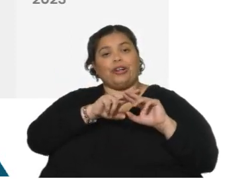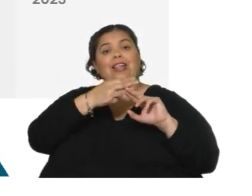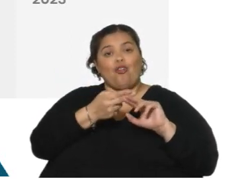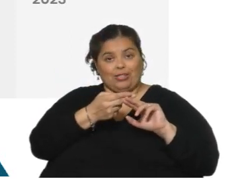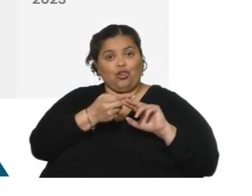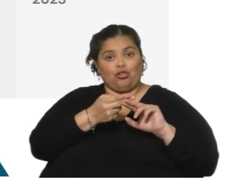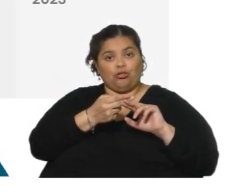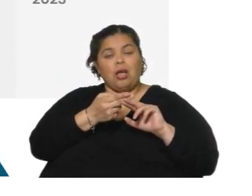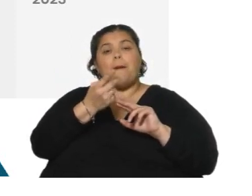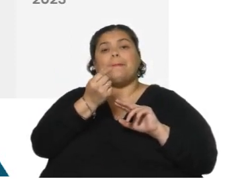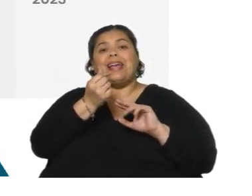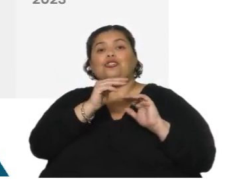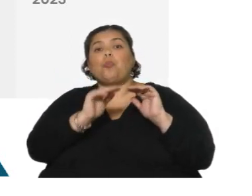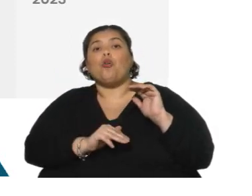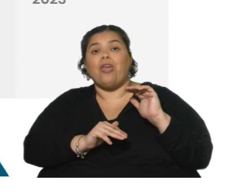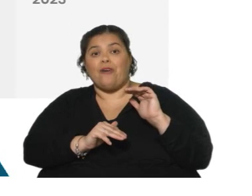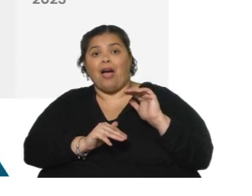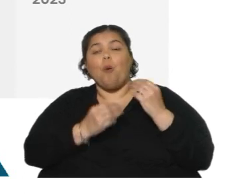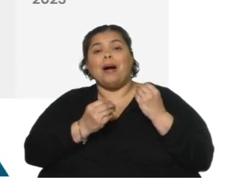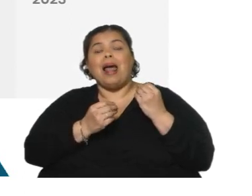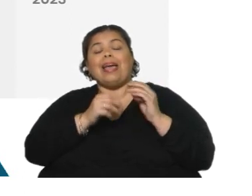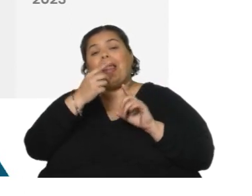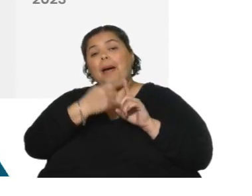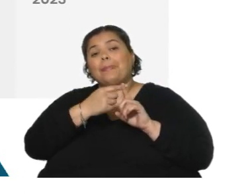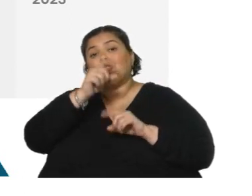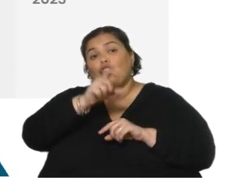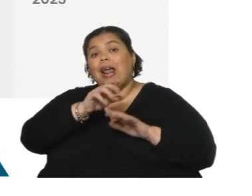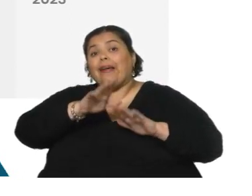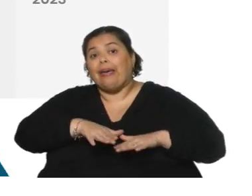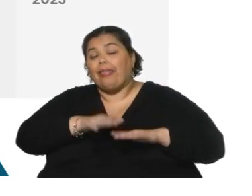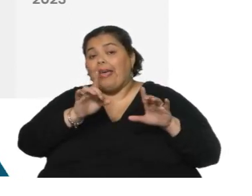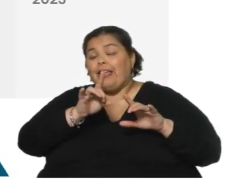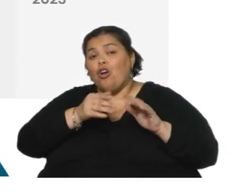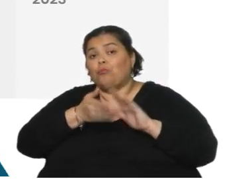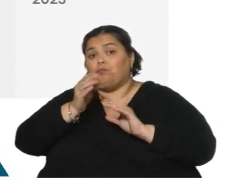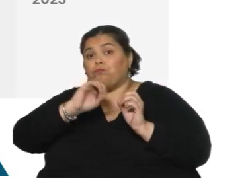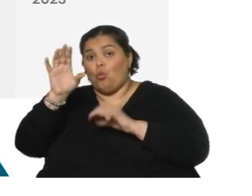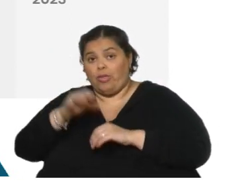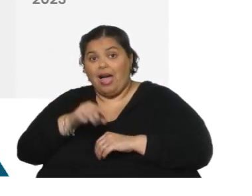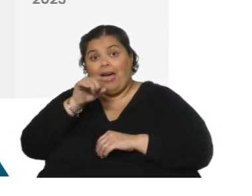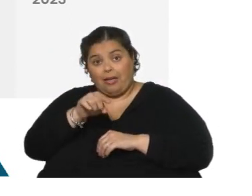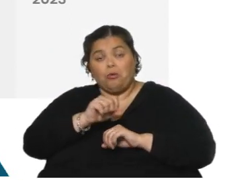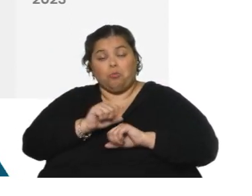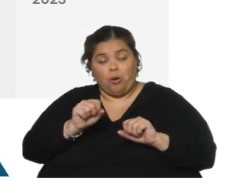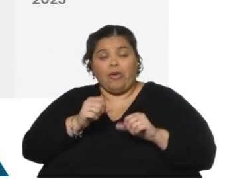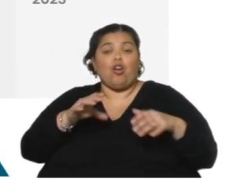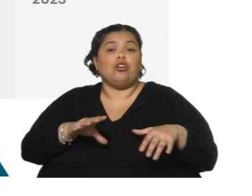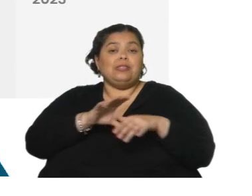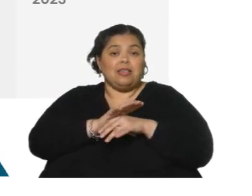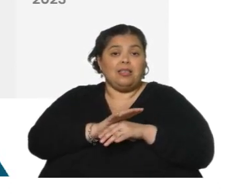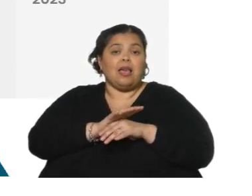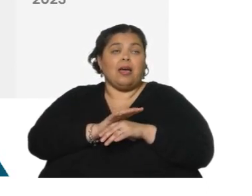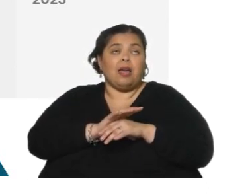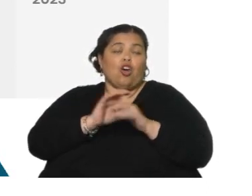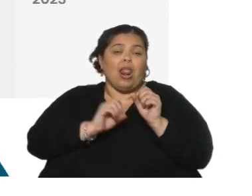por debajo del reajuste para que el inquilino se quede. Esto es un síntoma de mercado. Puede haber coincidido con la pandemia también.